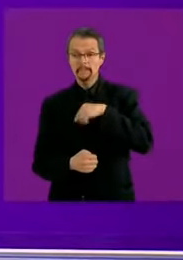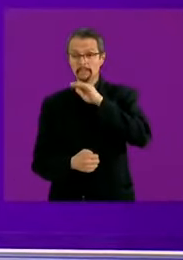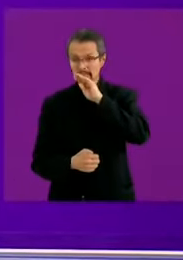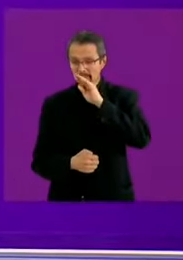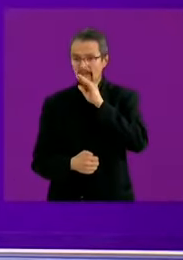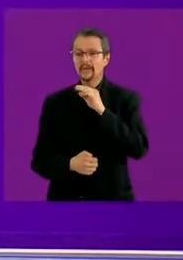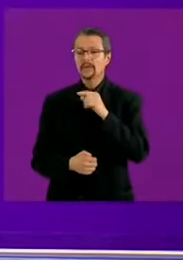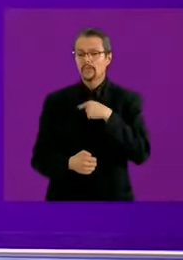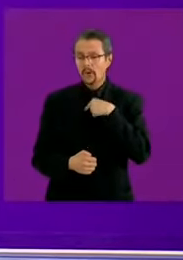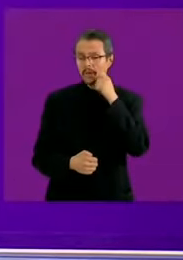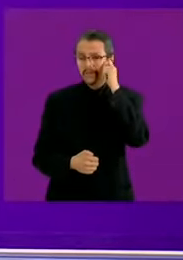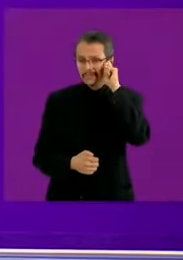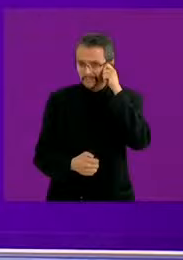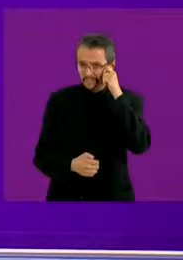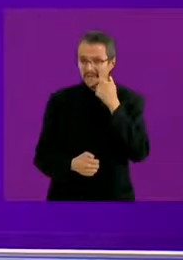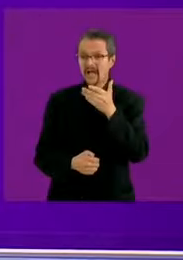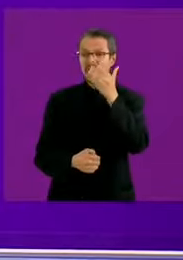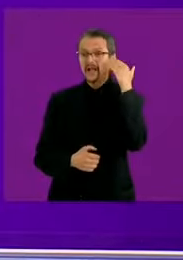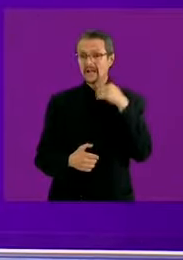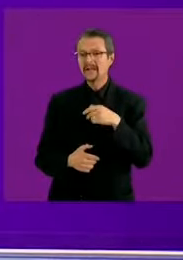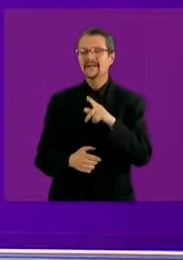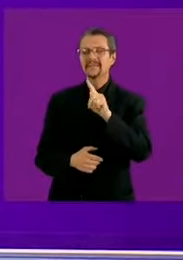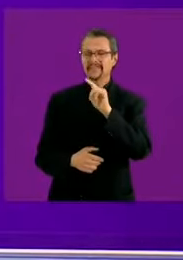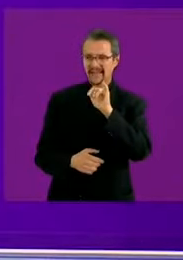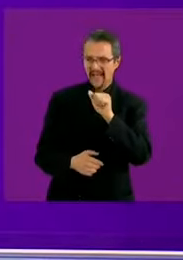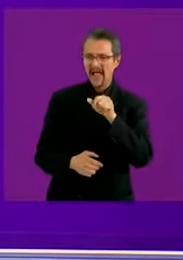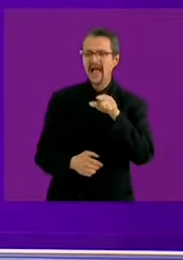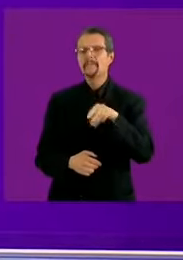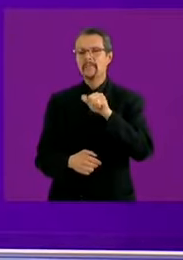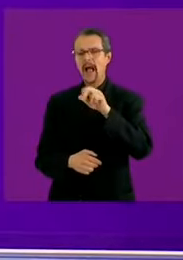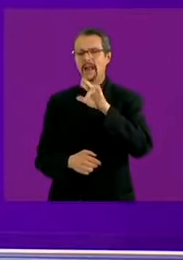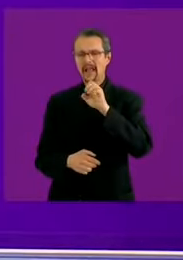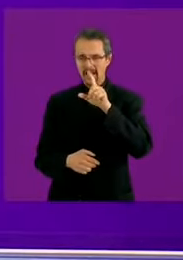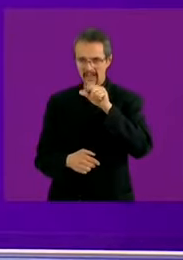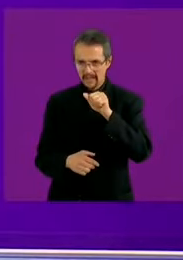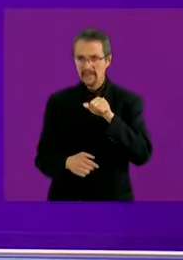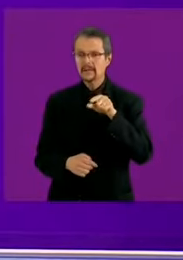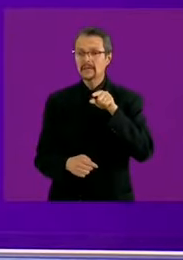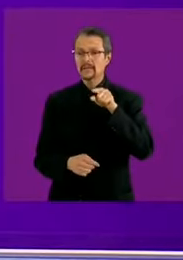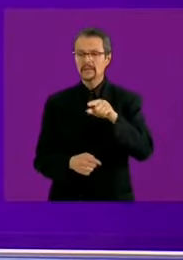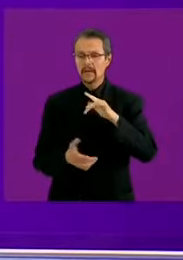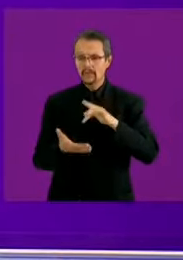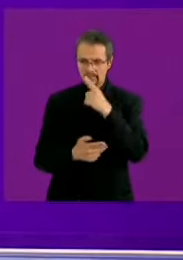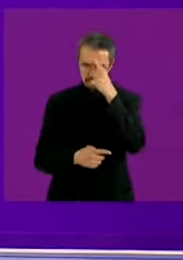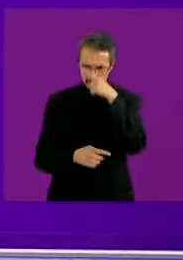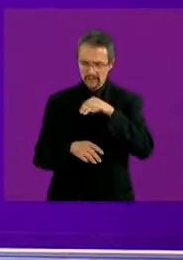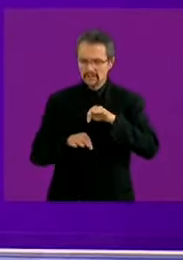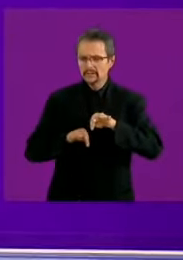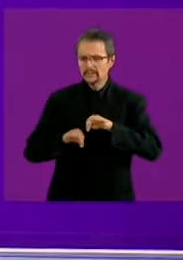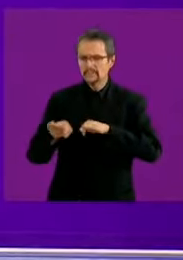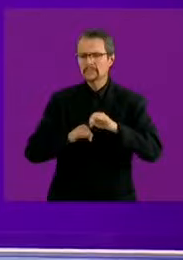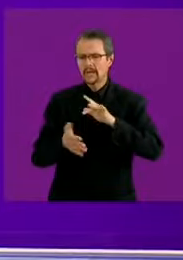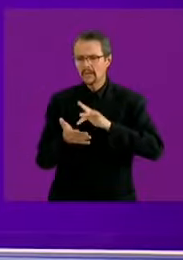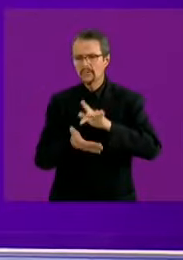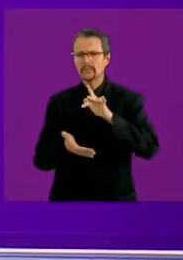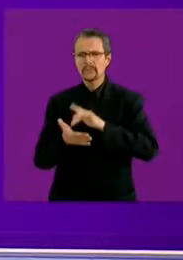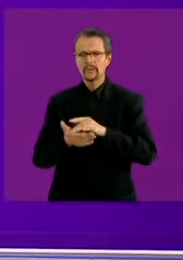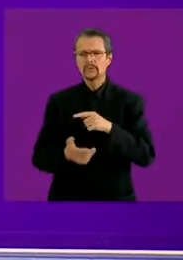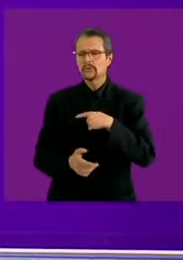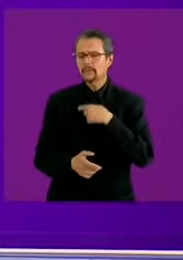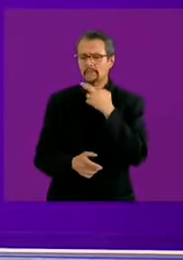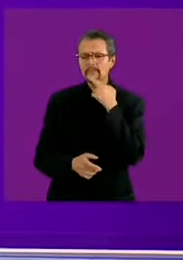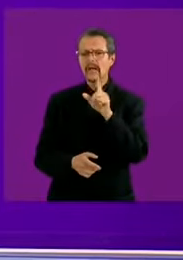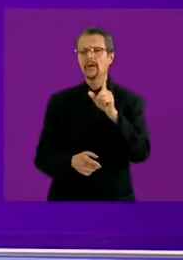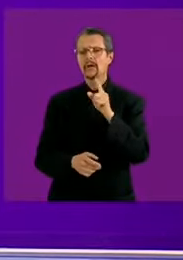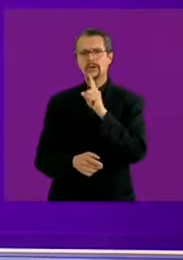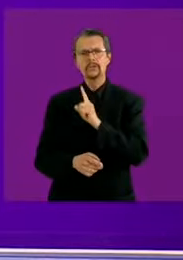Manuela inicié mi trabajo comunitario, nosotros creemos que Dios la mejor manera de honrarlo es sirviendo a